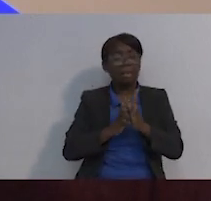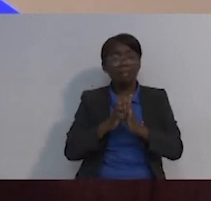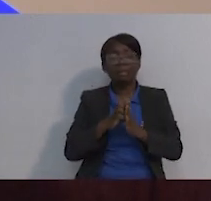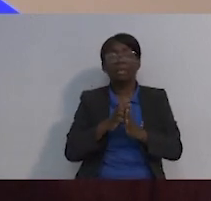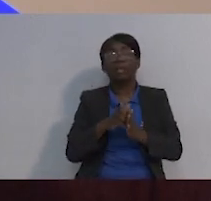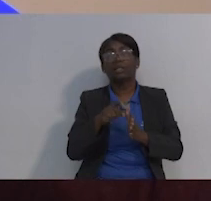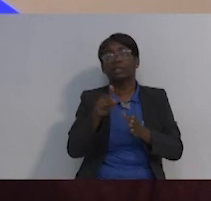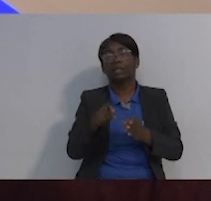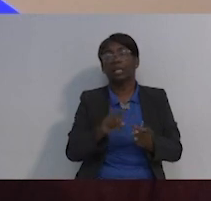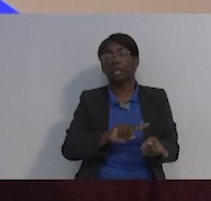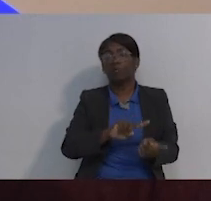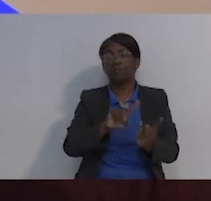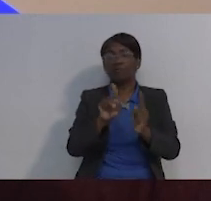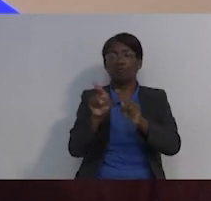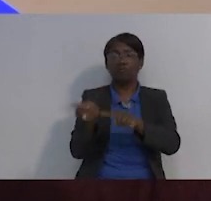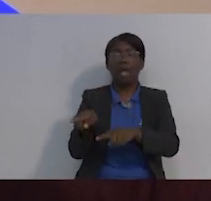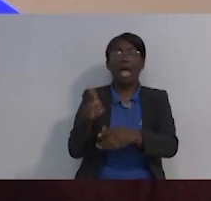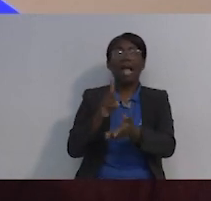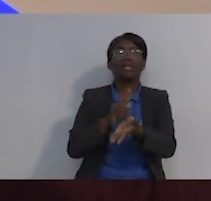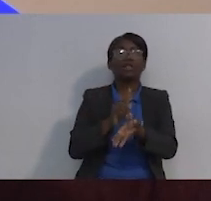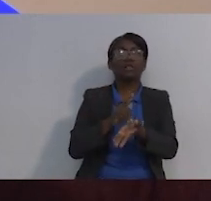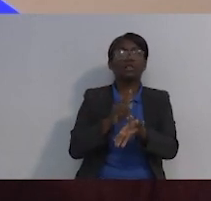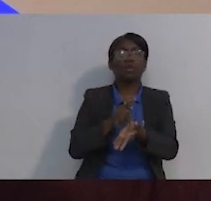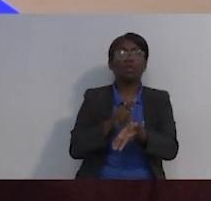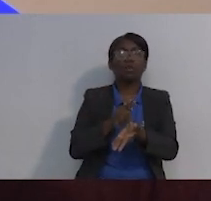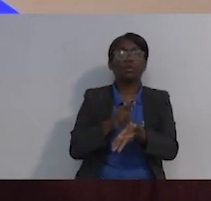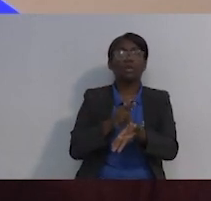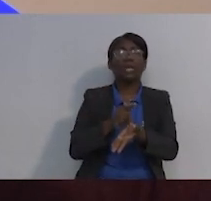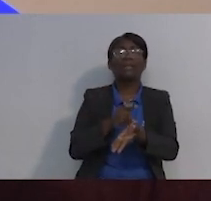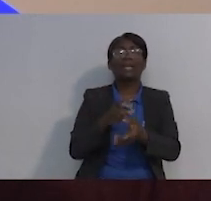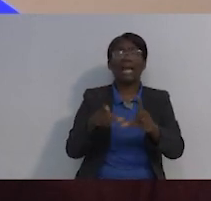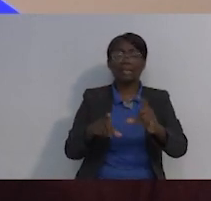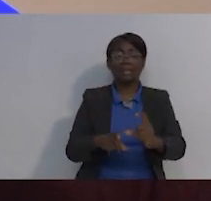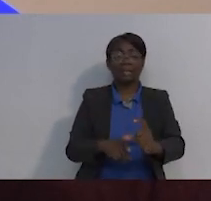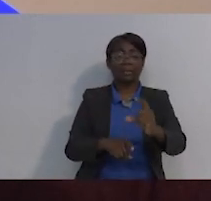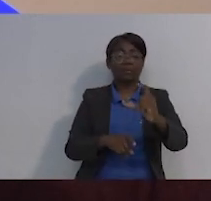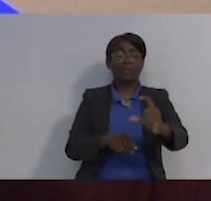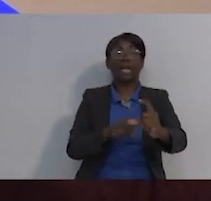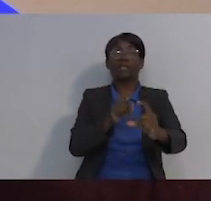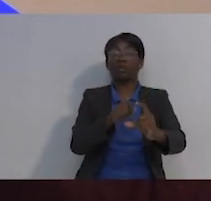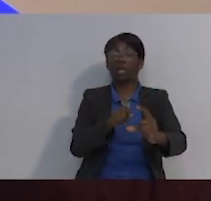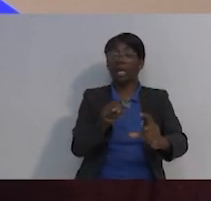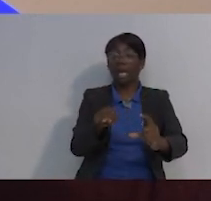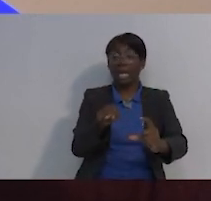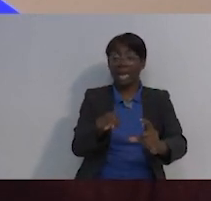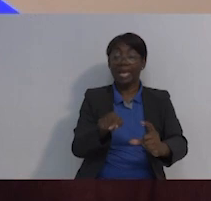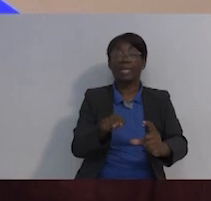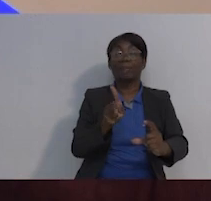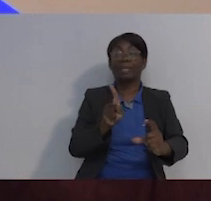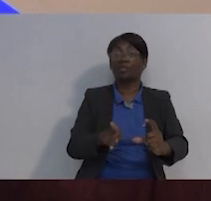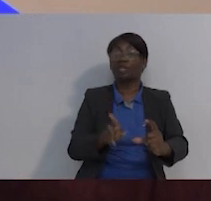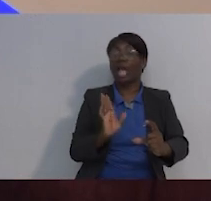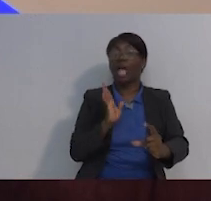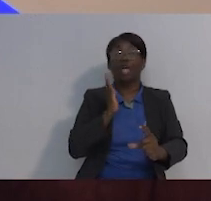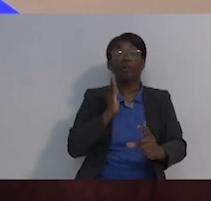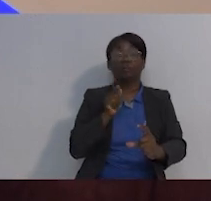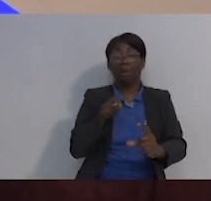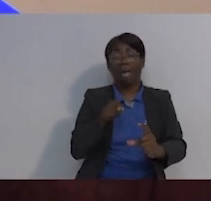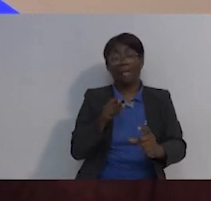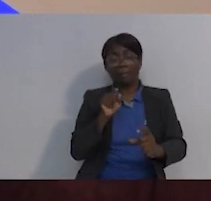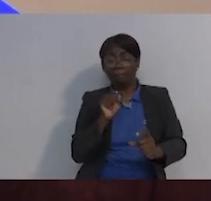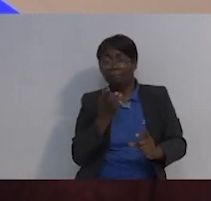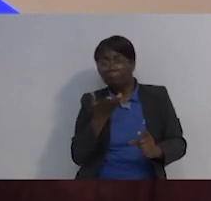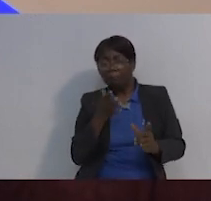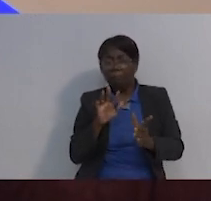En el caso tal que se descarte diagnóstico de cáncer, entonces el paciente simplemente se le devuelve al médico de referente,